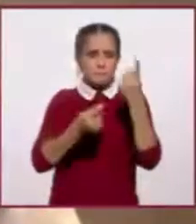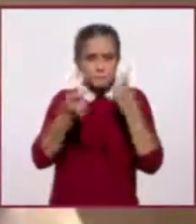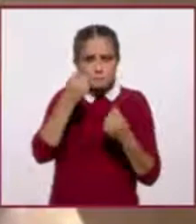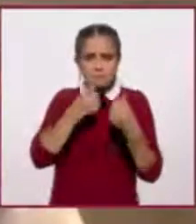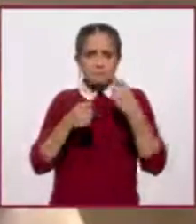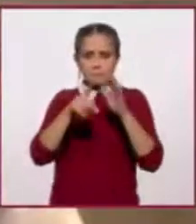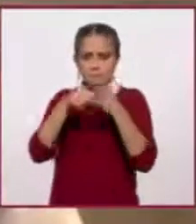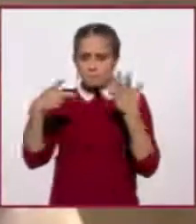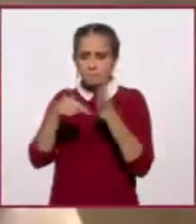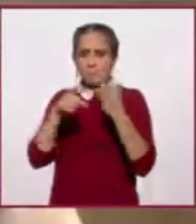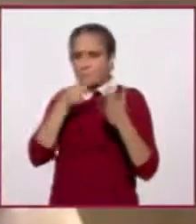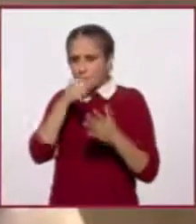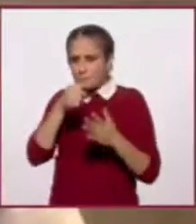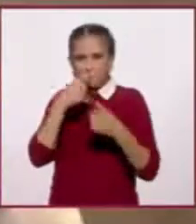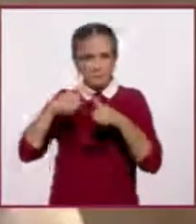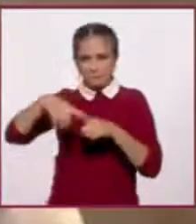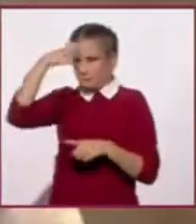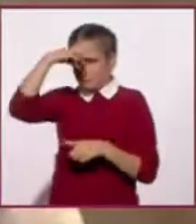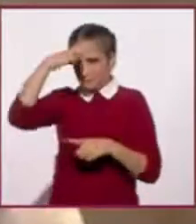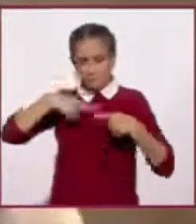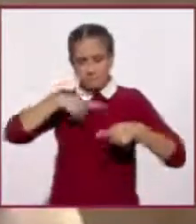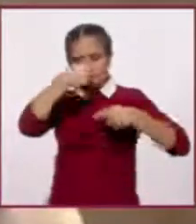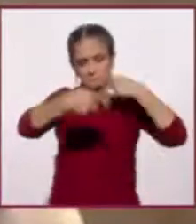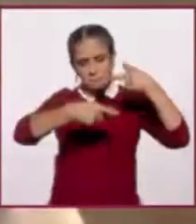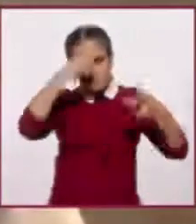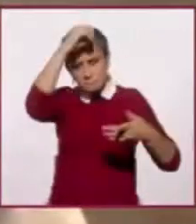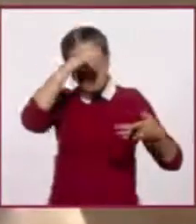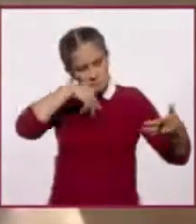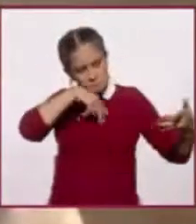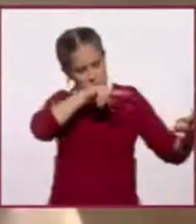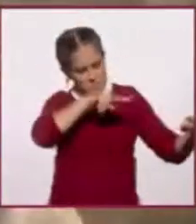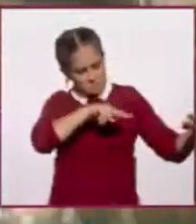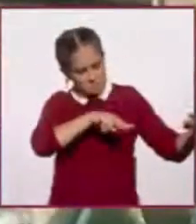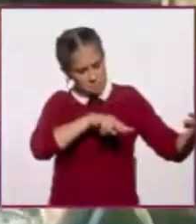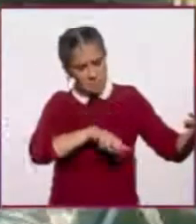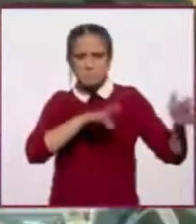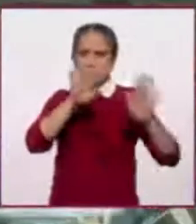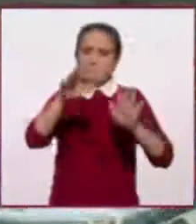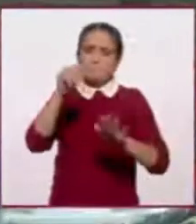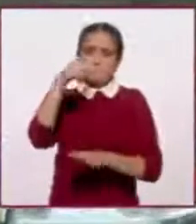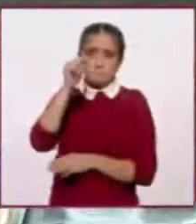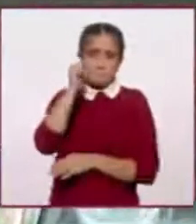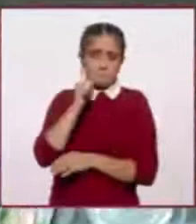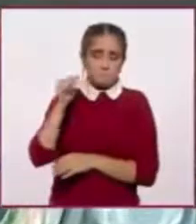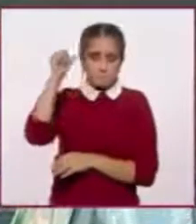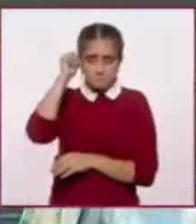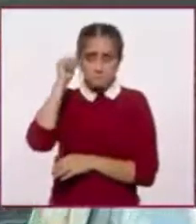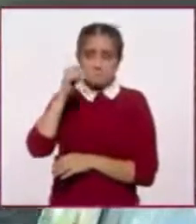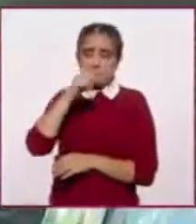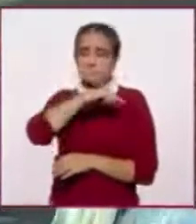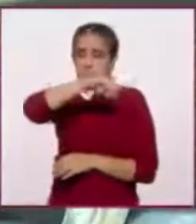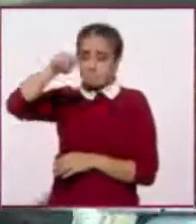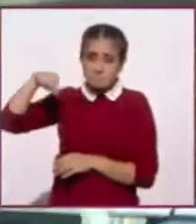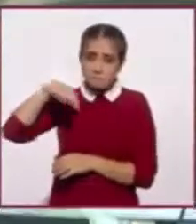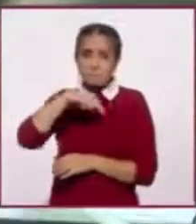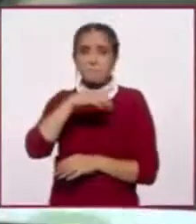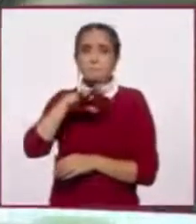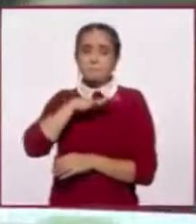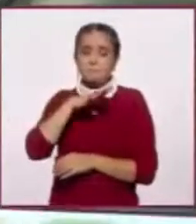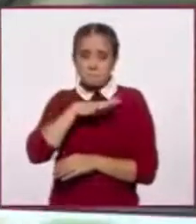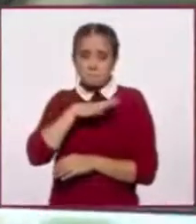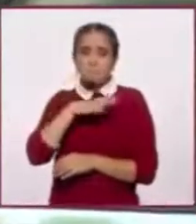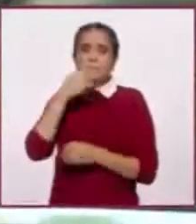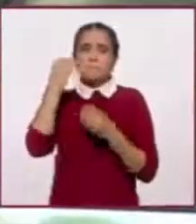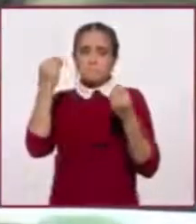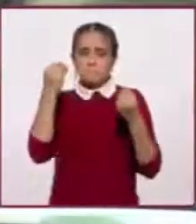por distintos analistas, eh, da la impresión, por lo menos hasta el día de ayer, que dado los riesgos que implicaba esta visita,